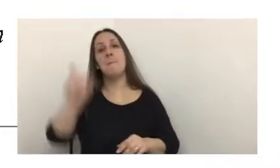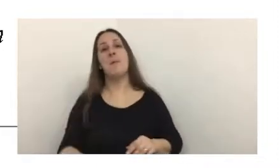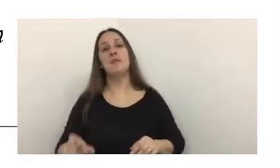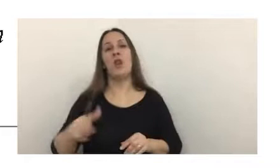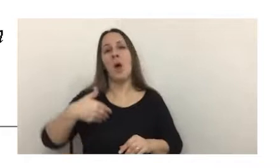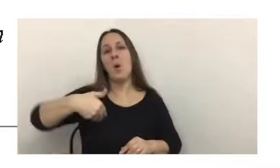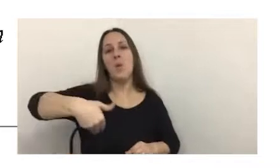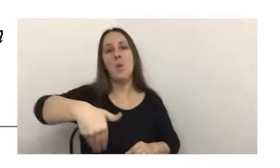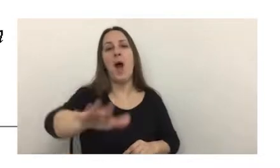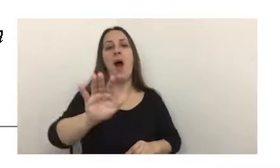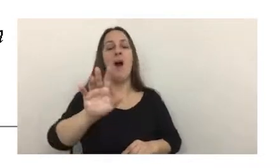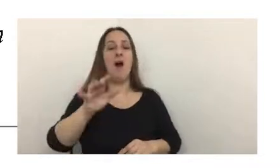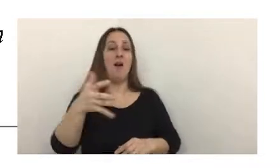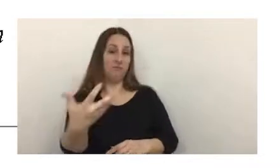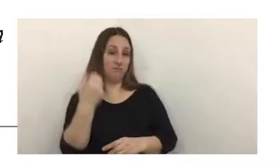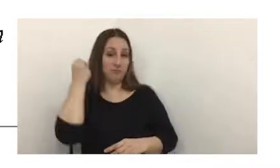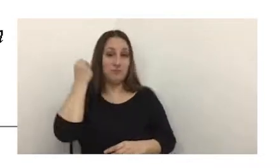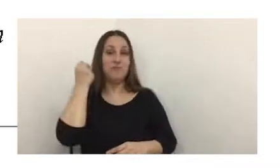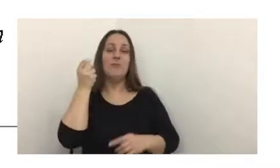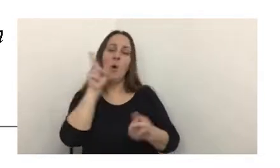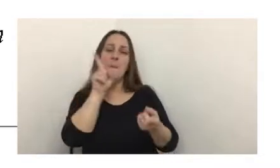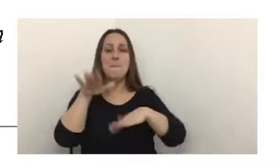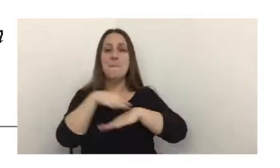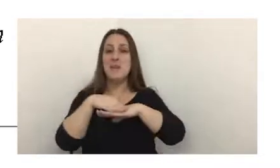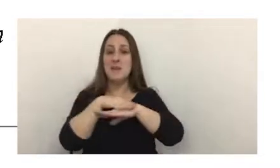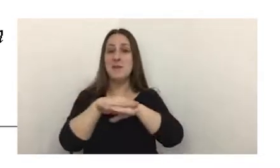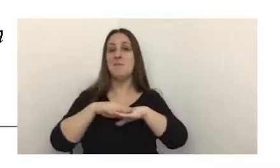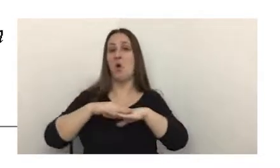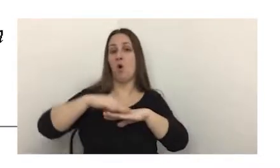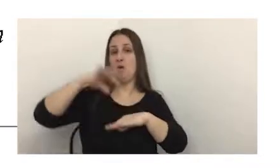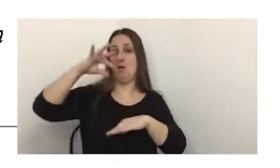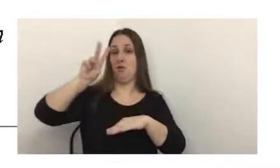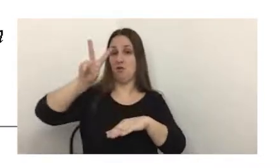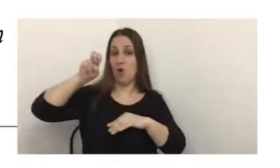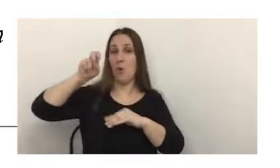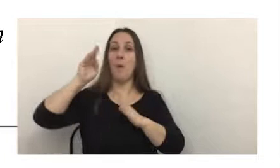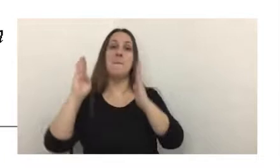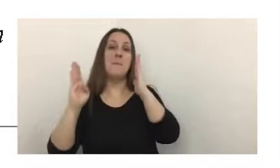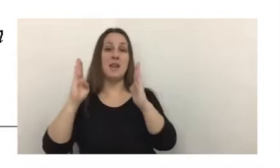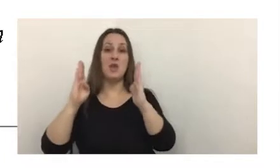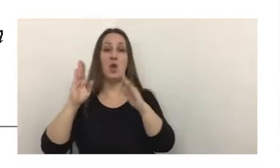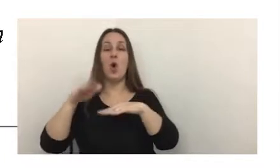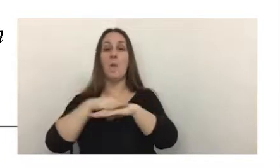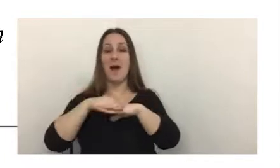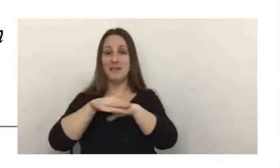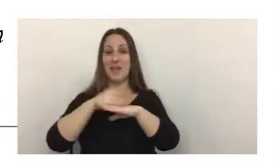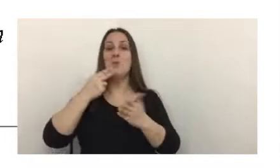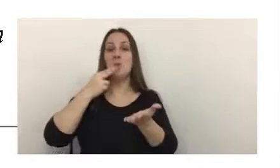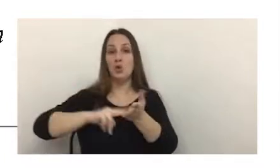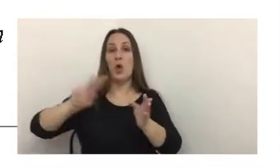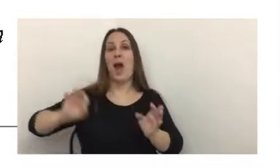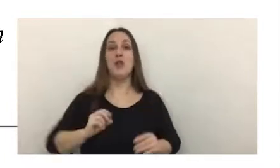a obtener la misma, o al menos, como mínimo, la renta del periodo. En este caso, base imponible 2021,